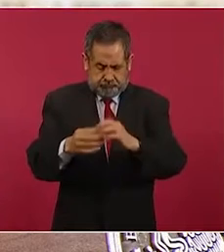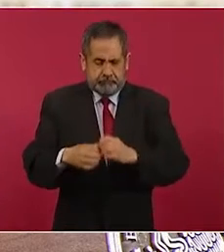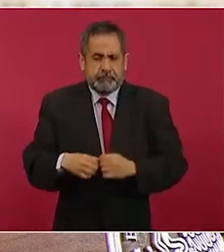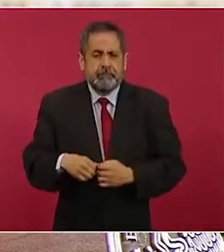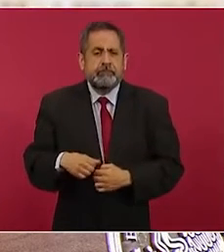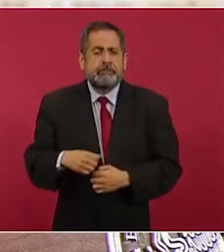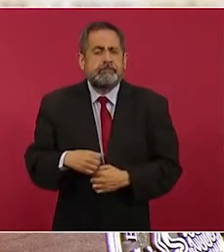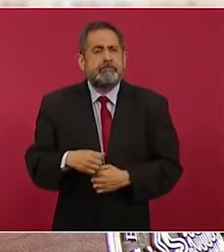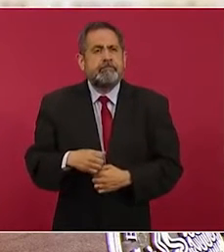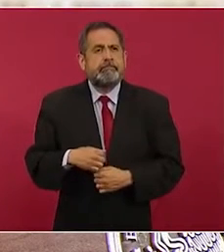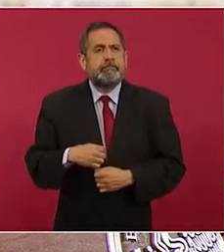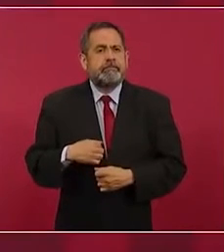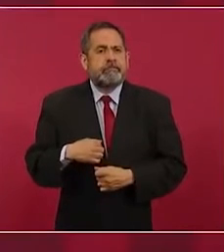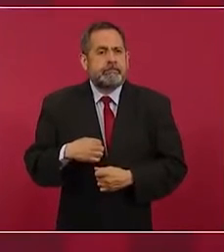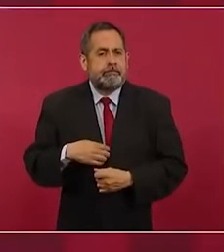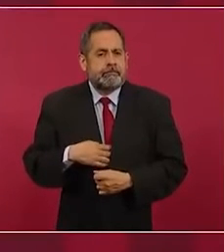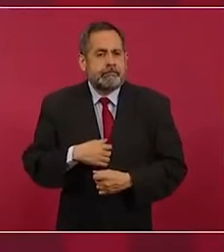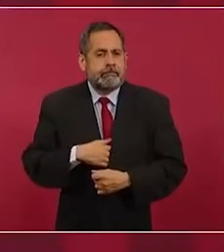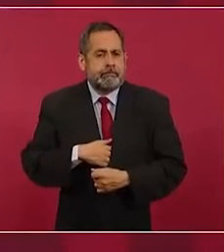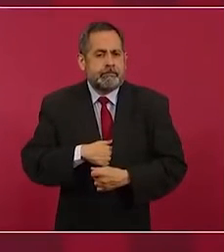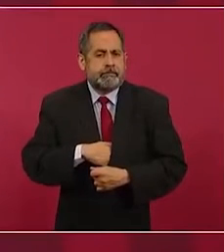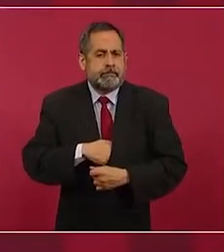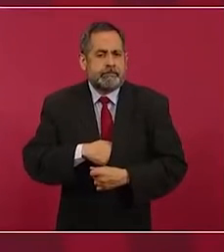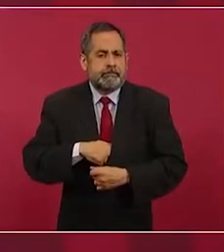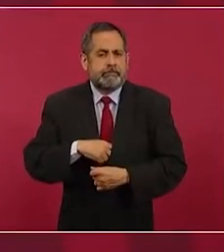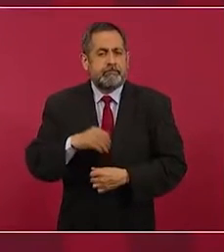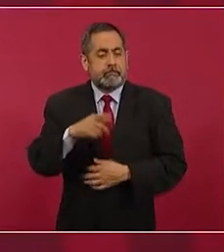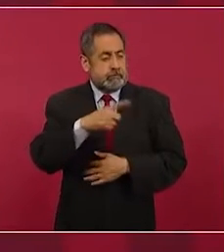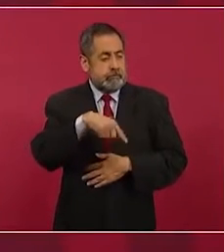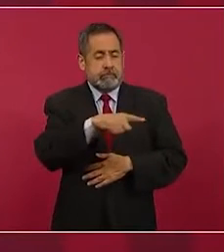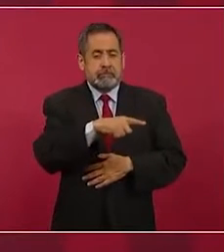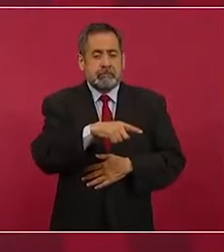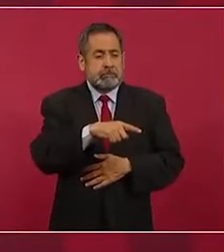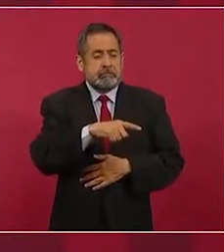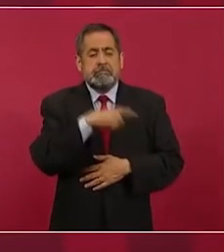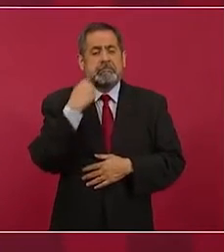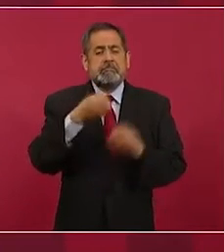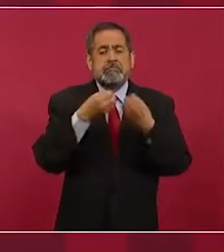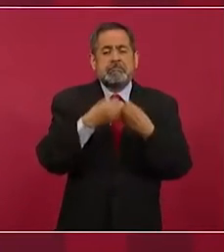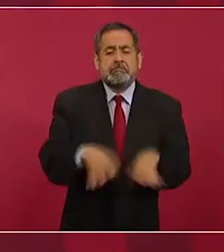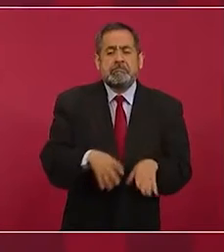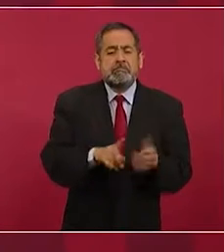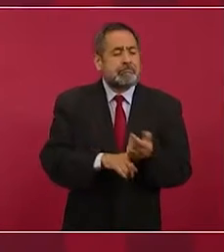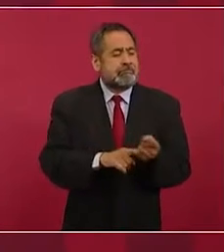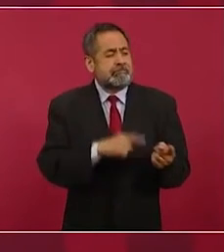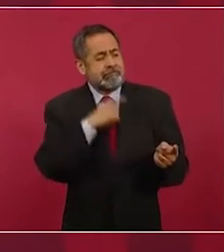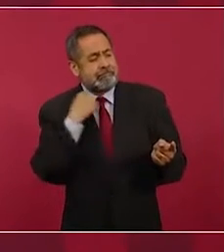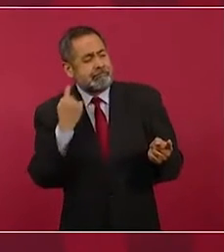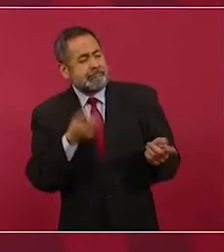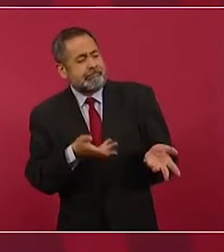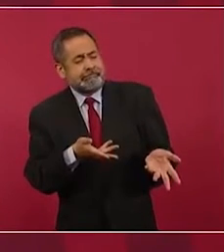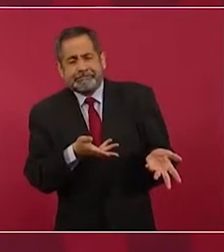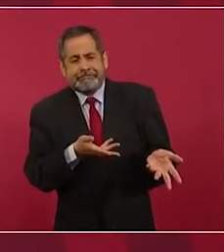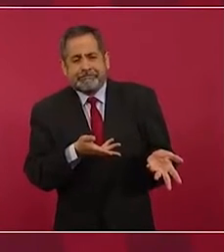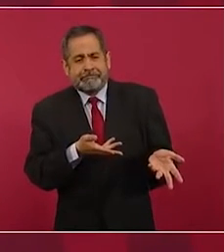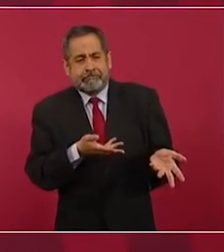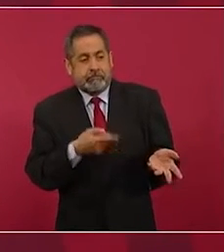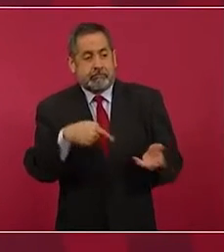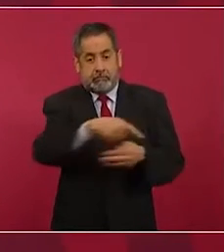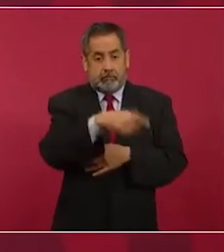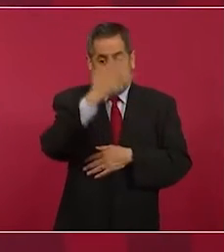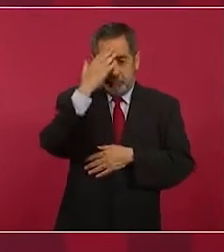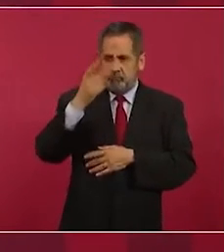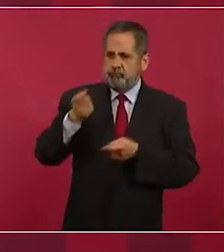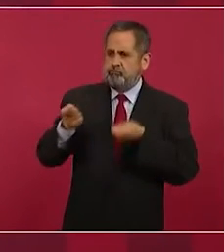Uno, están enojados porque perdieron privilegios, sobre todo el privilegio de mandar